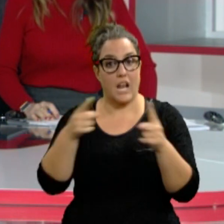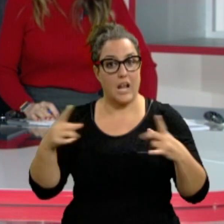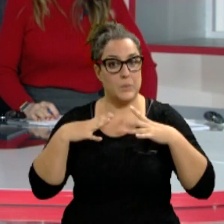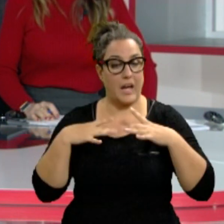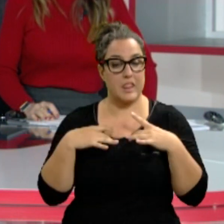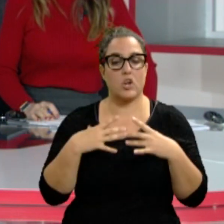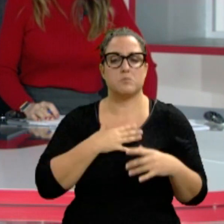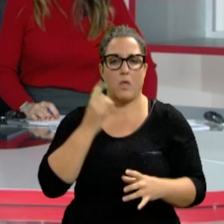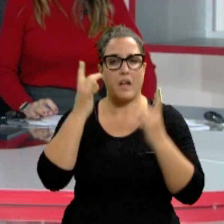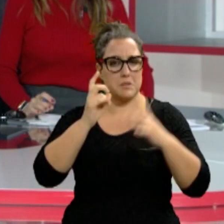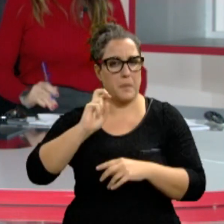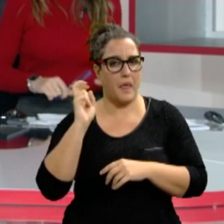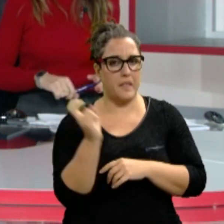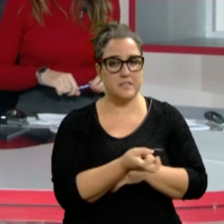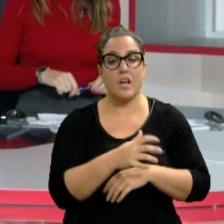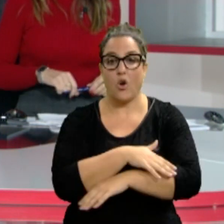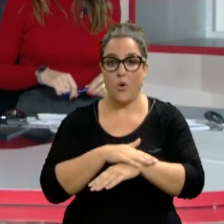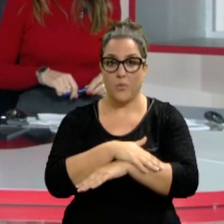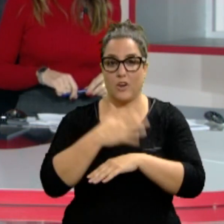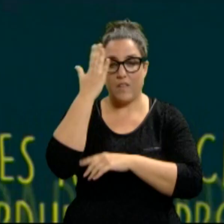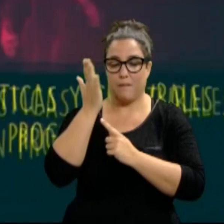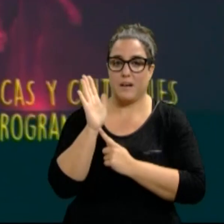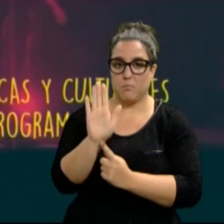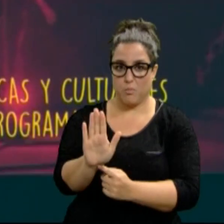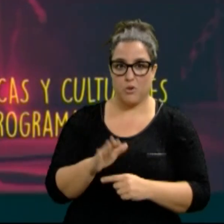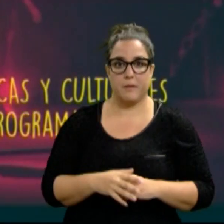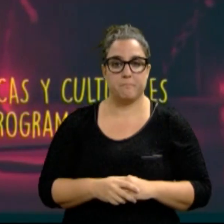distintas actividades propuestas desde el Gobierno de Navarra.